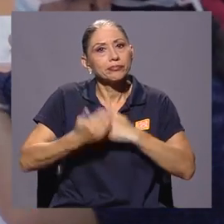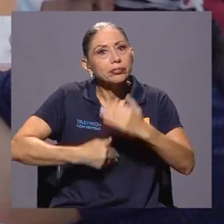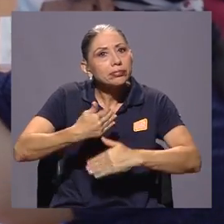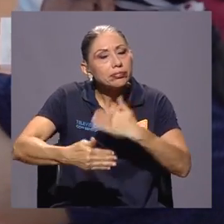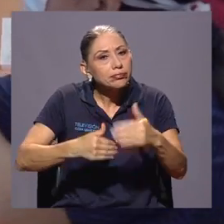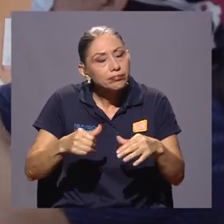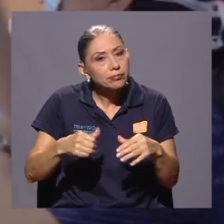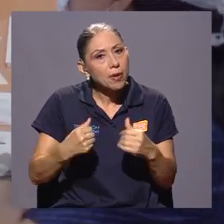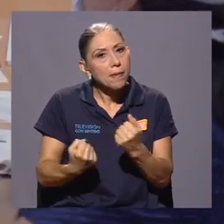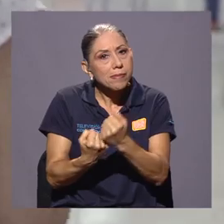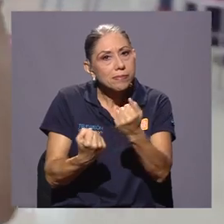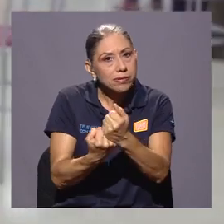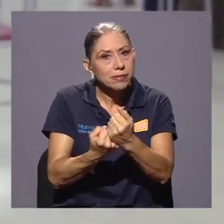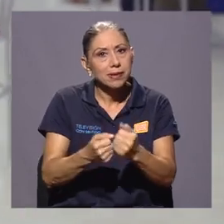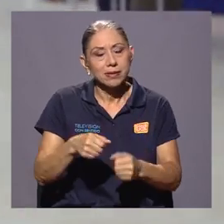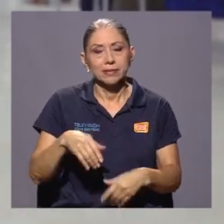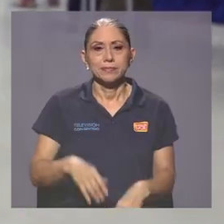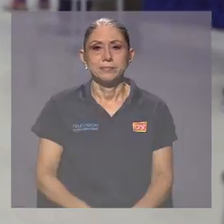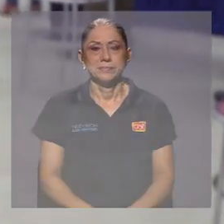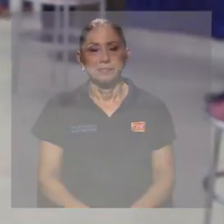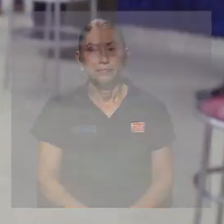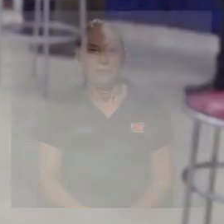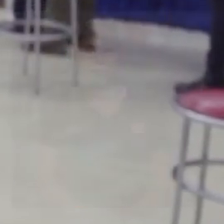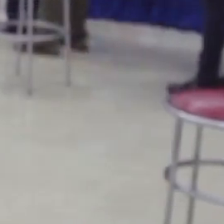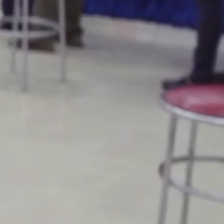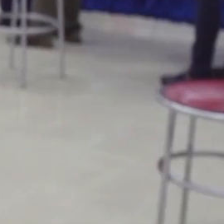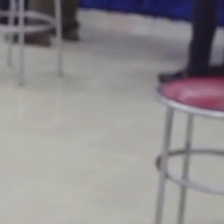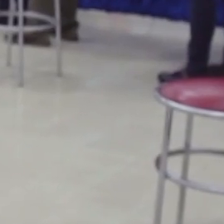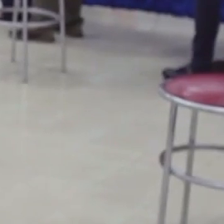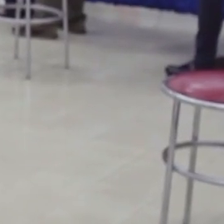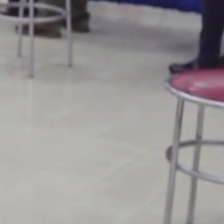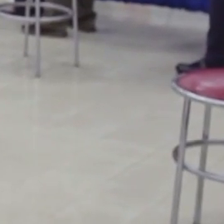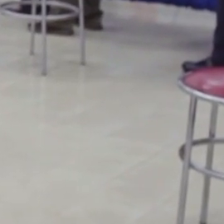digamos, esta campaña que se programó. ¡Gracias!